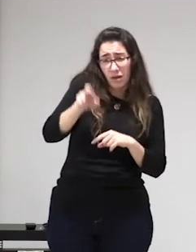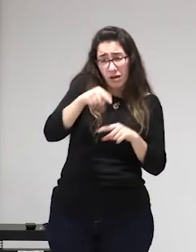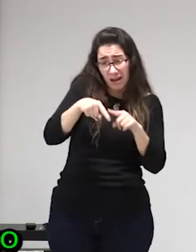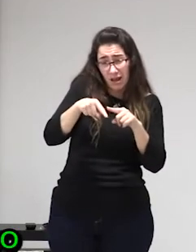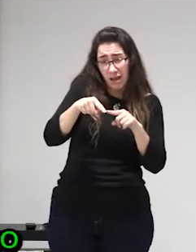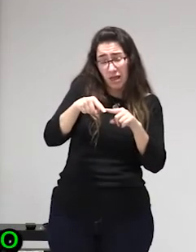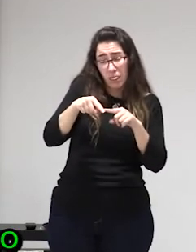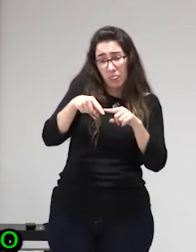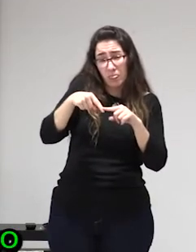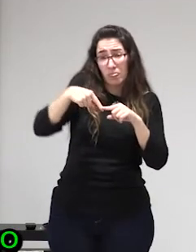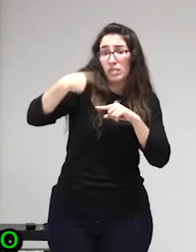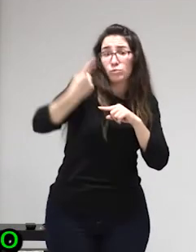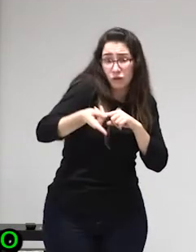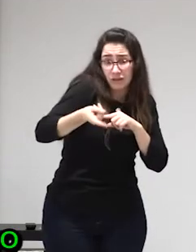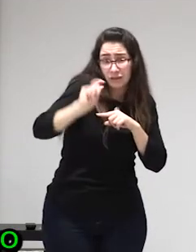después